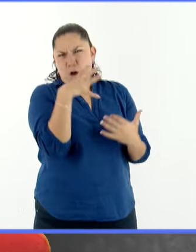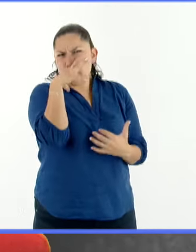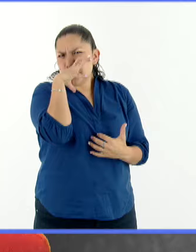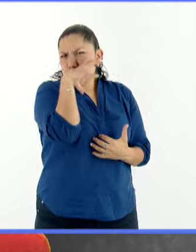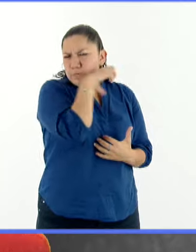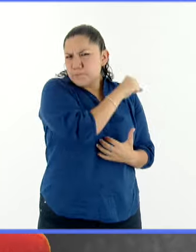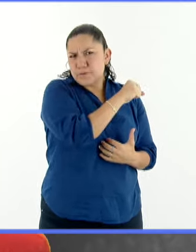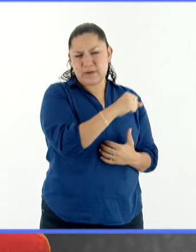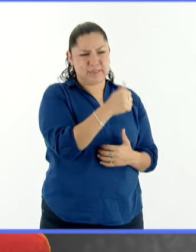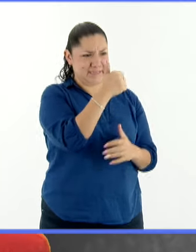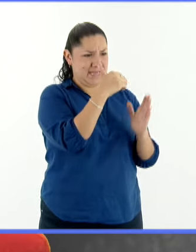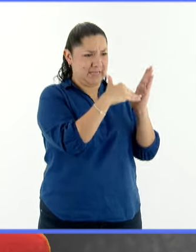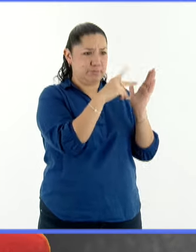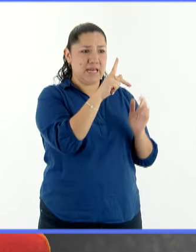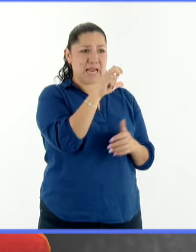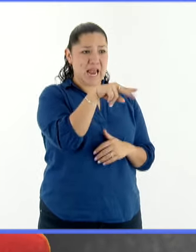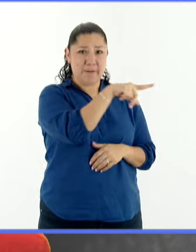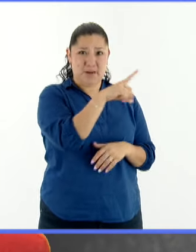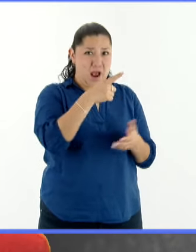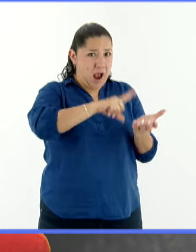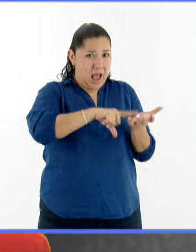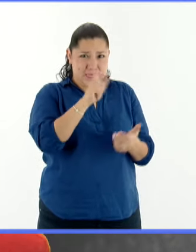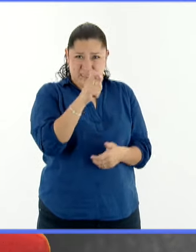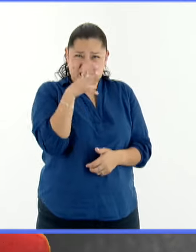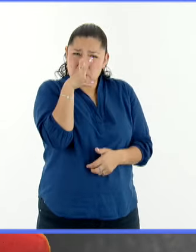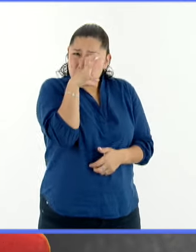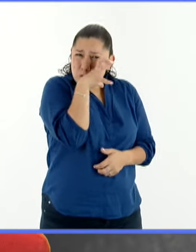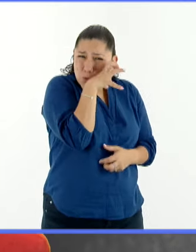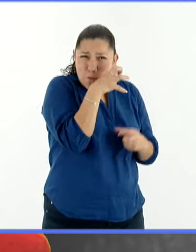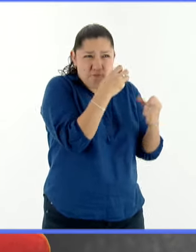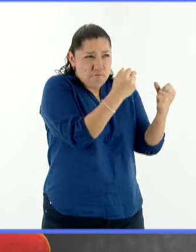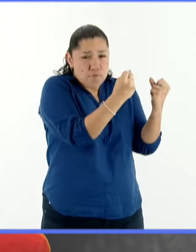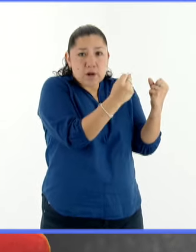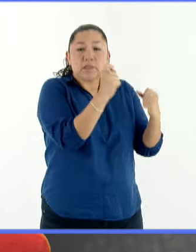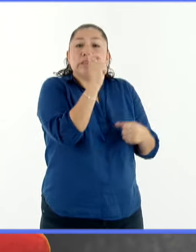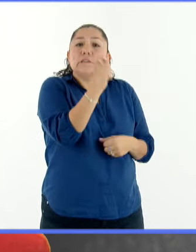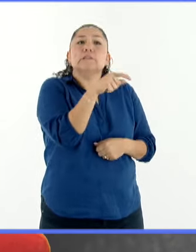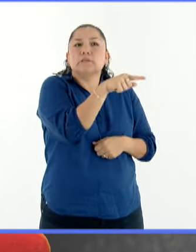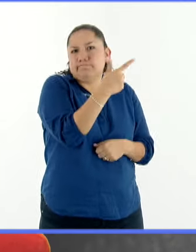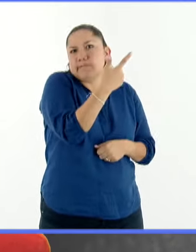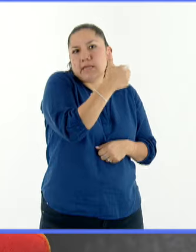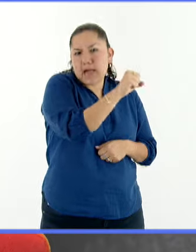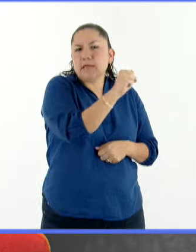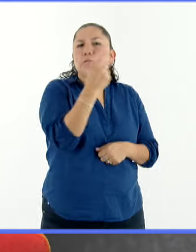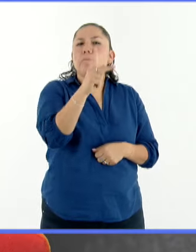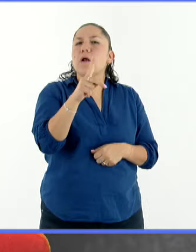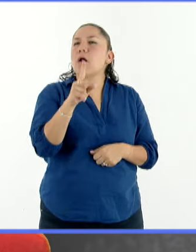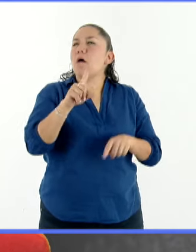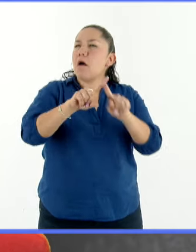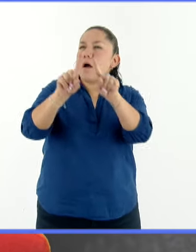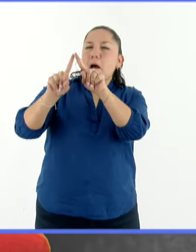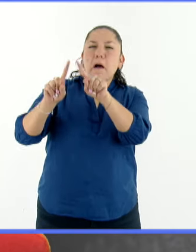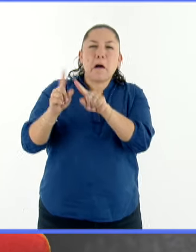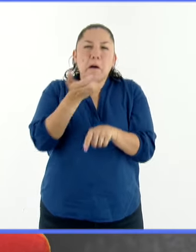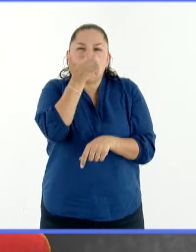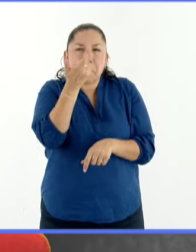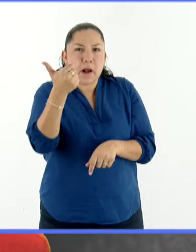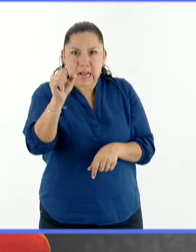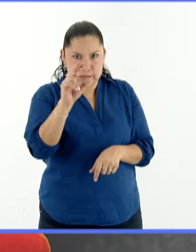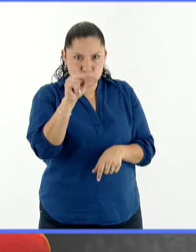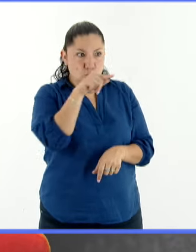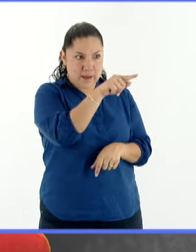de 6.000 Kelvin aproximadamente, entonces no es un gas común, sino es un gas que llamamos gas magnetizado o un plasma.